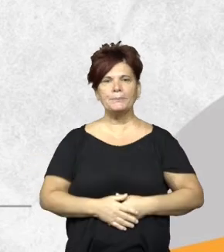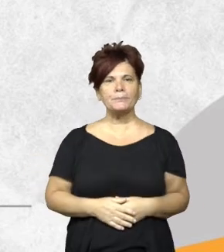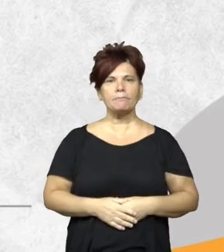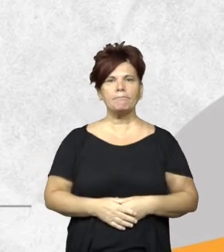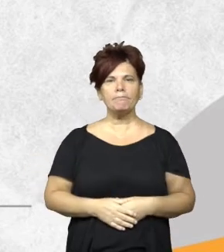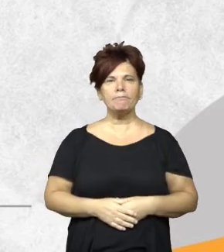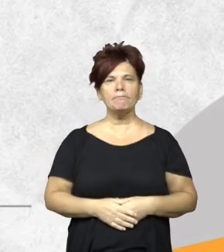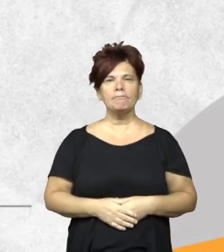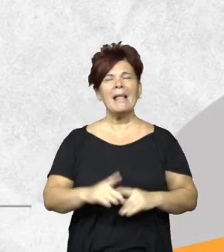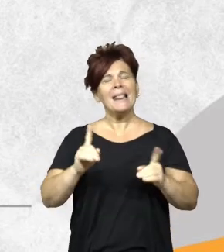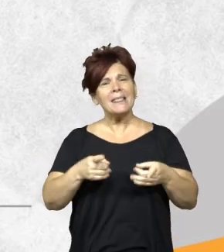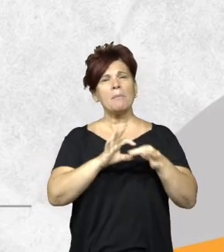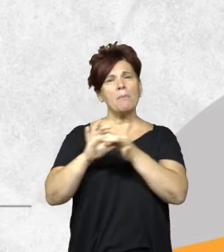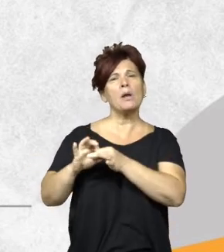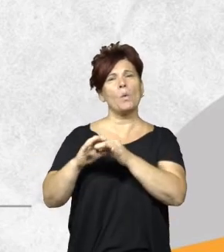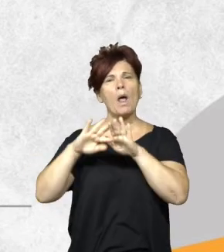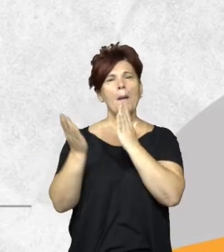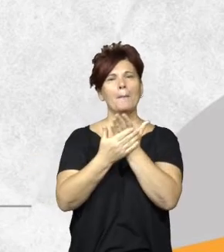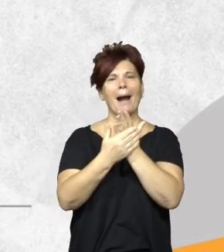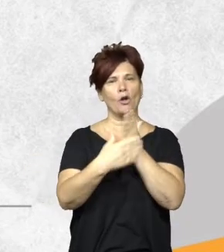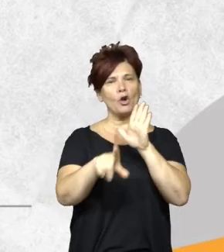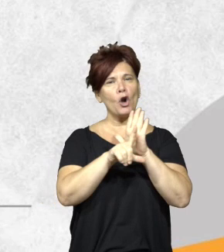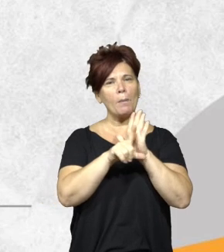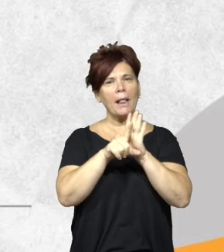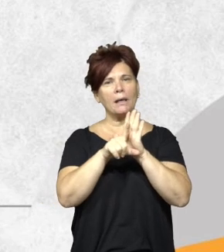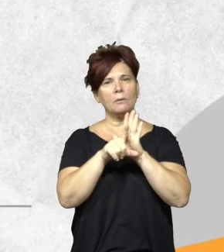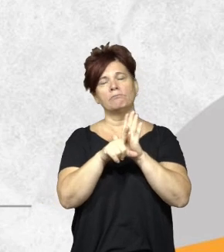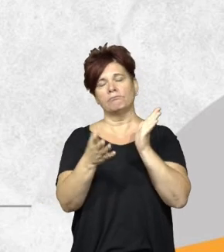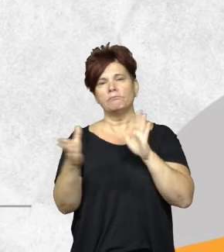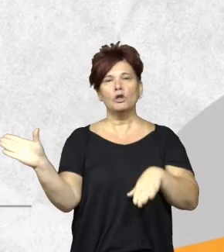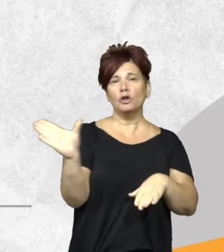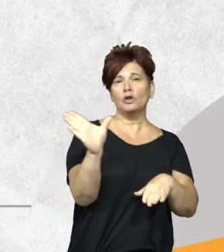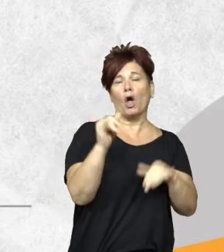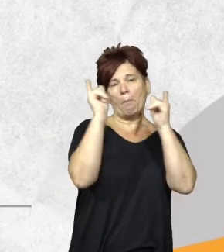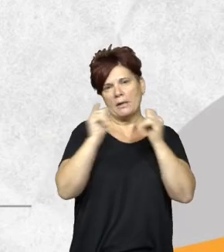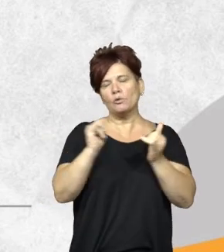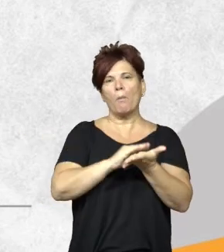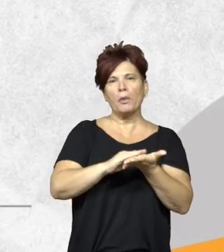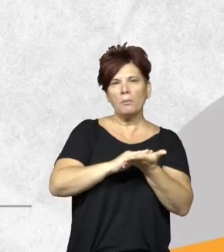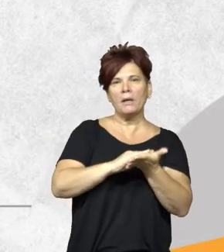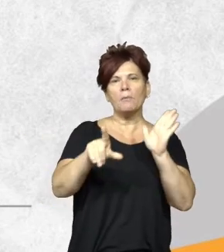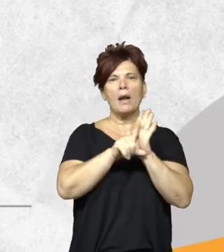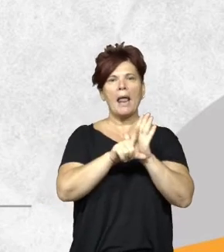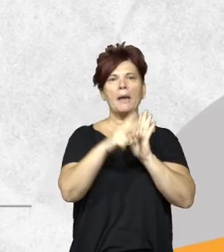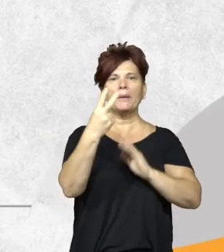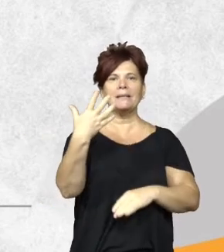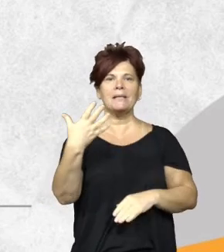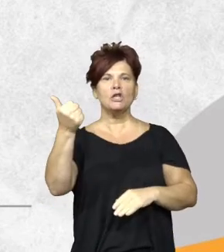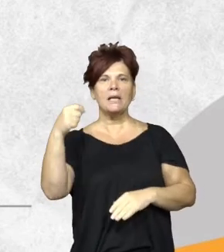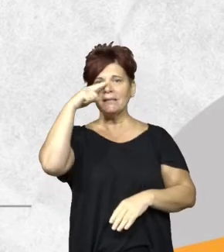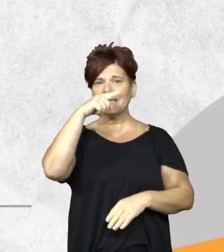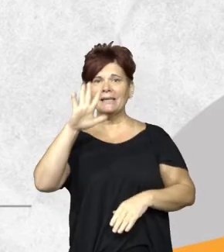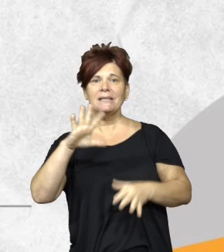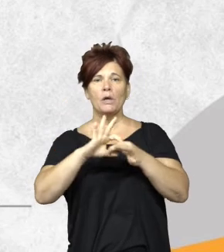A grandes rasgos también lo que es el marco normativo, como todos, porque es una ley de presupuestos mínimos, tenemos la ley 25.675 de